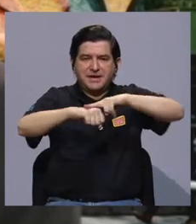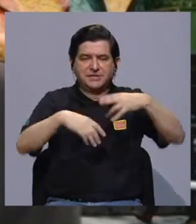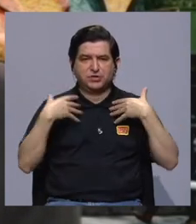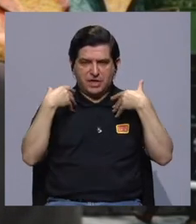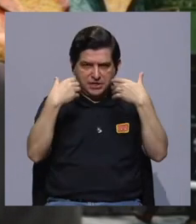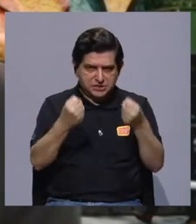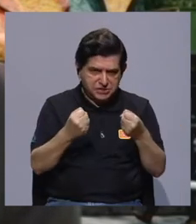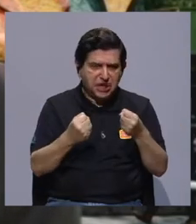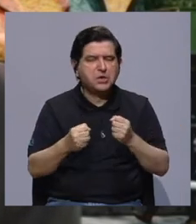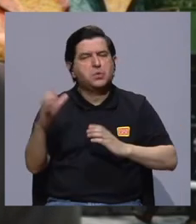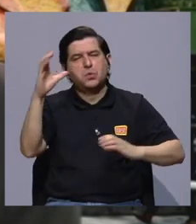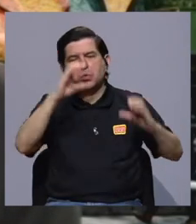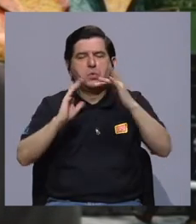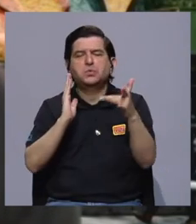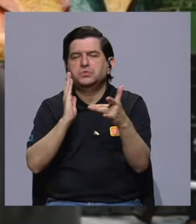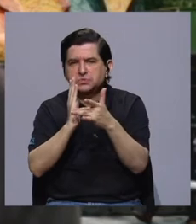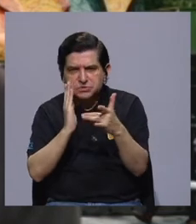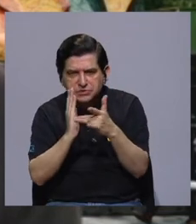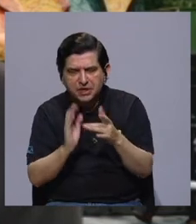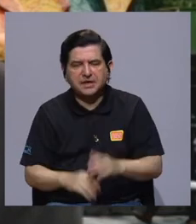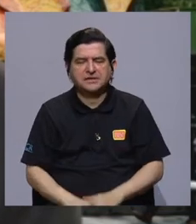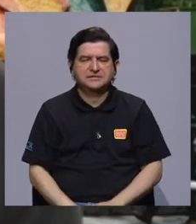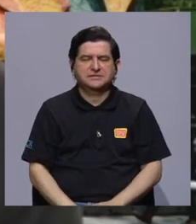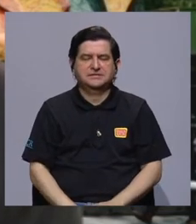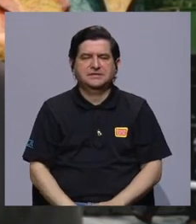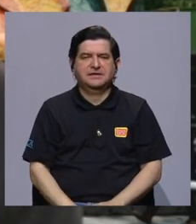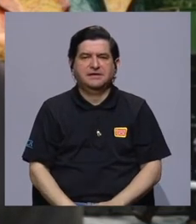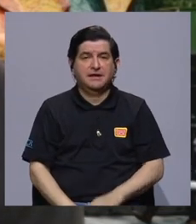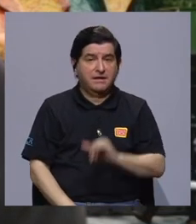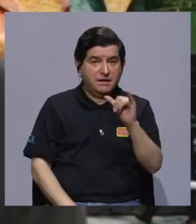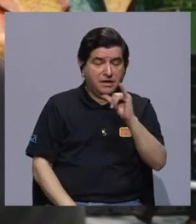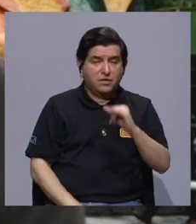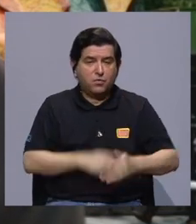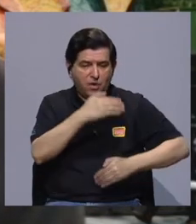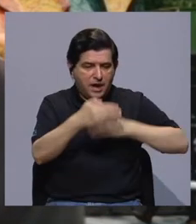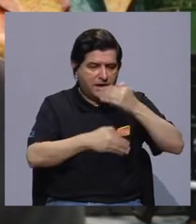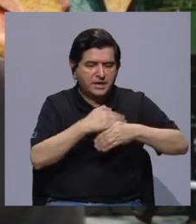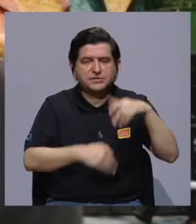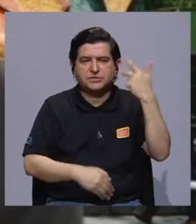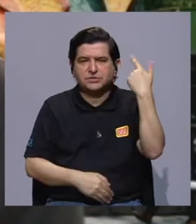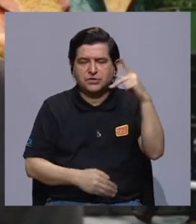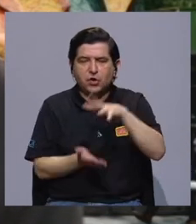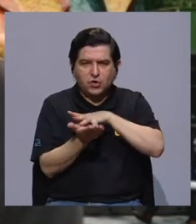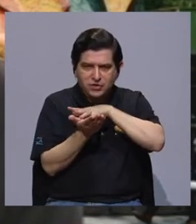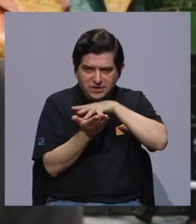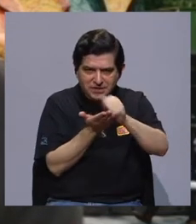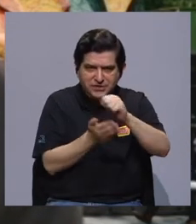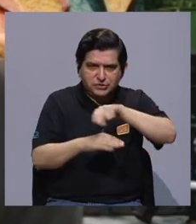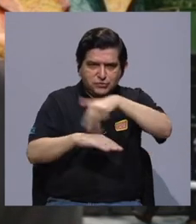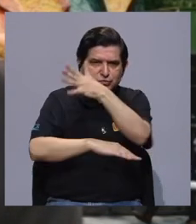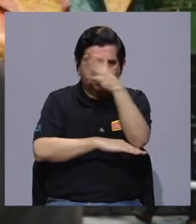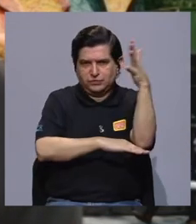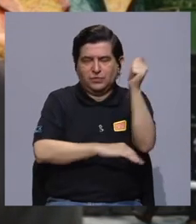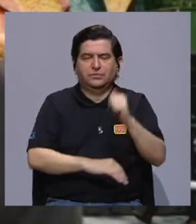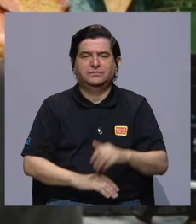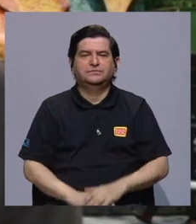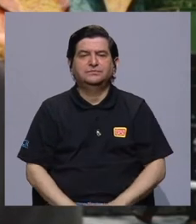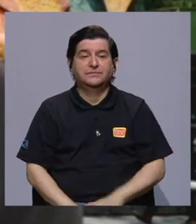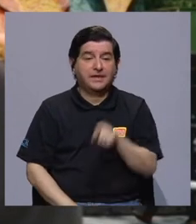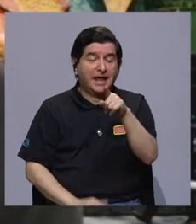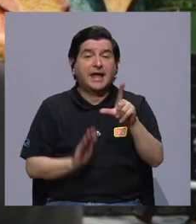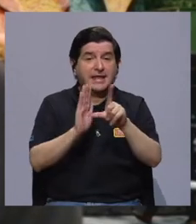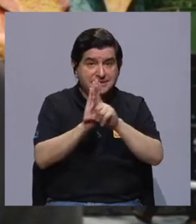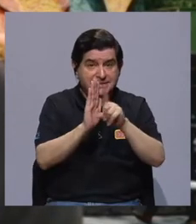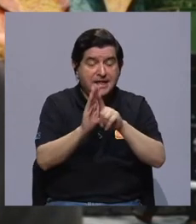de salud, sistema nacional de ciencia y tecnología, sistema nacional de gestión de riesgos y desastres. Y en ese sentido, pues